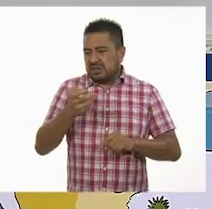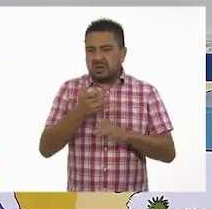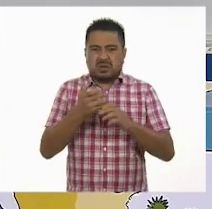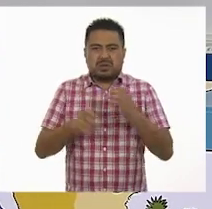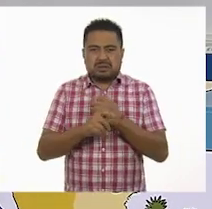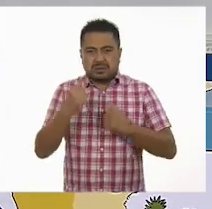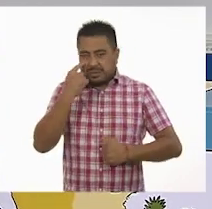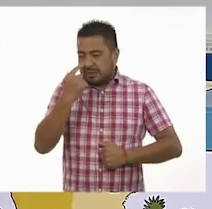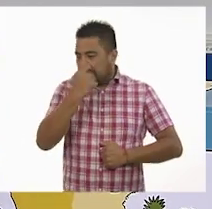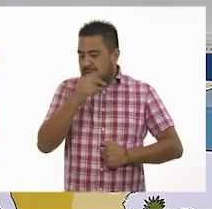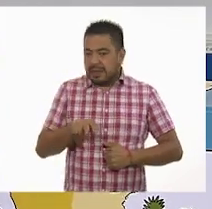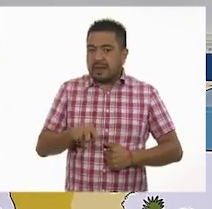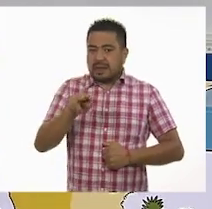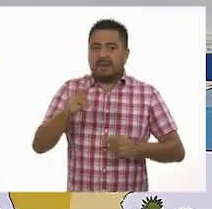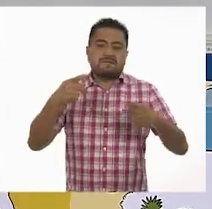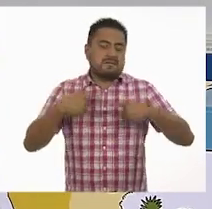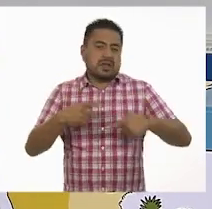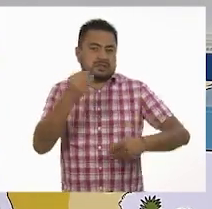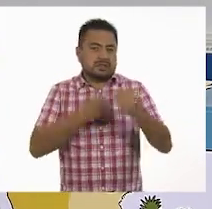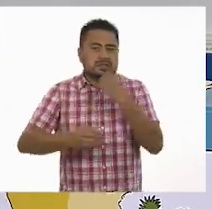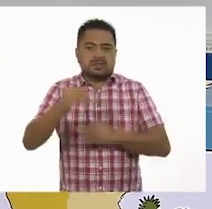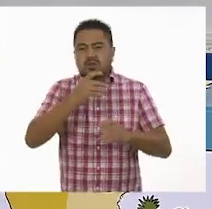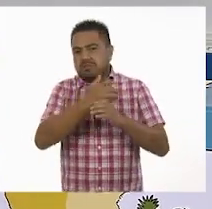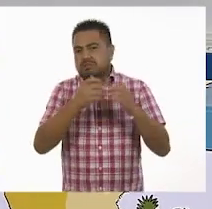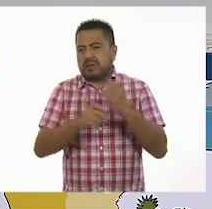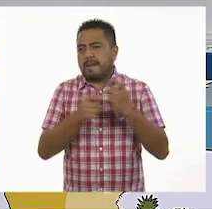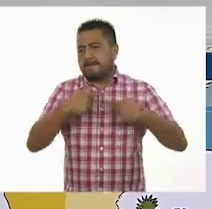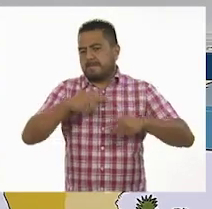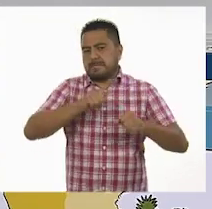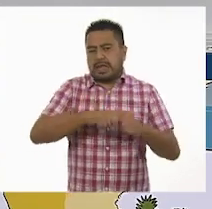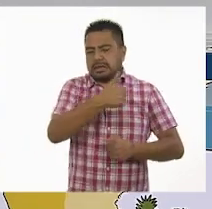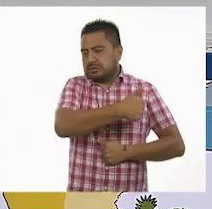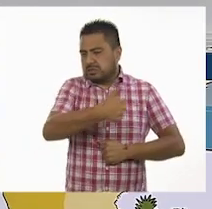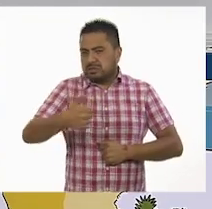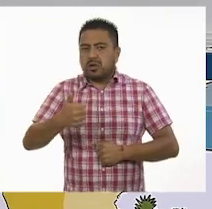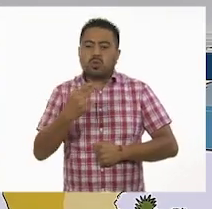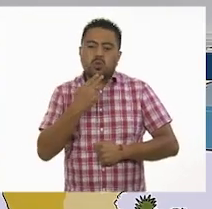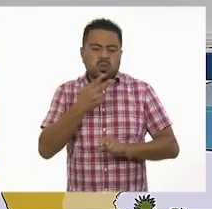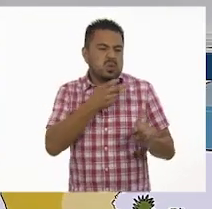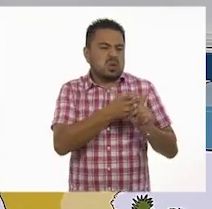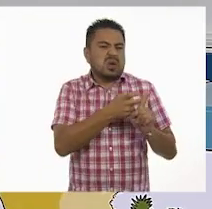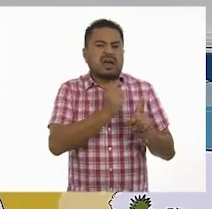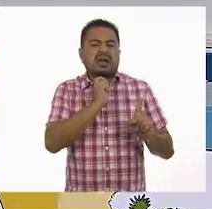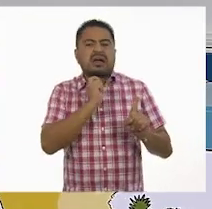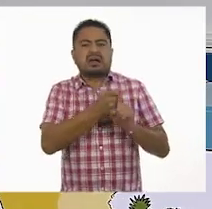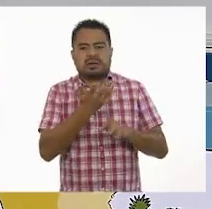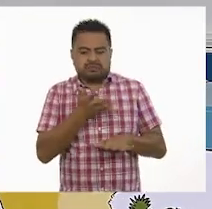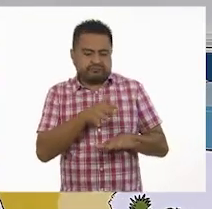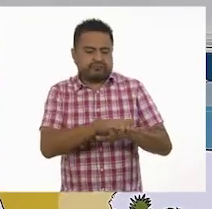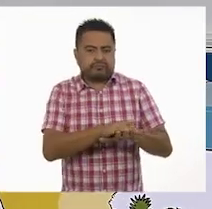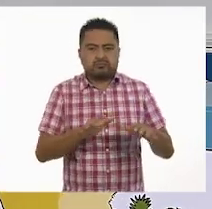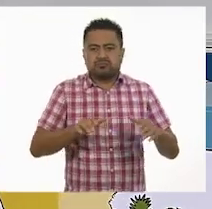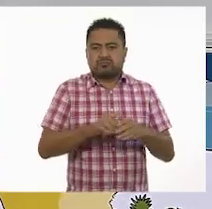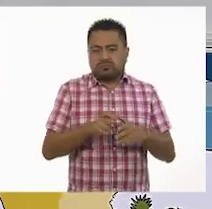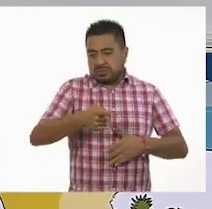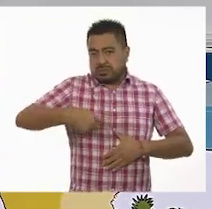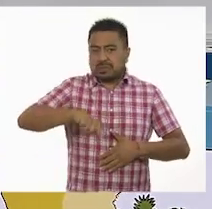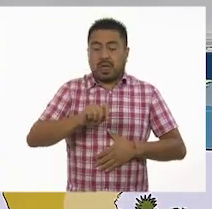visuales, el vestuario, que es el conjunto de prendas del personaje, y la utilería, que es lo que empleamos, ¿sí?